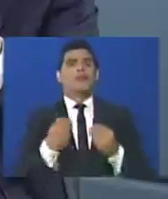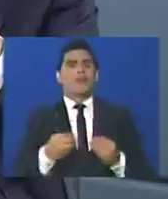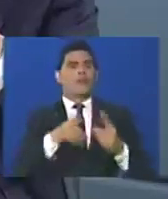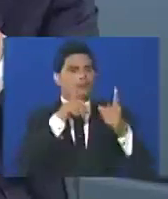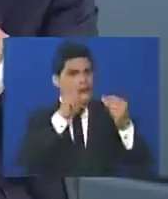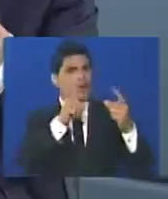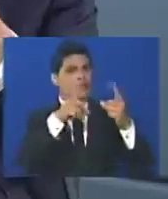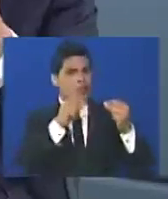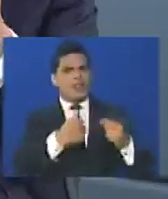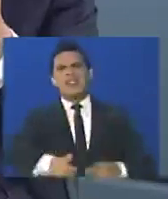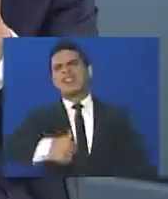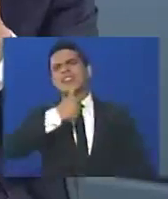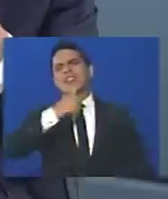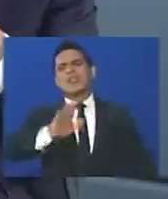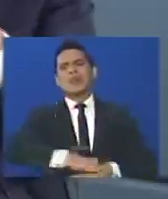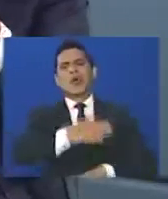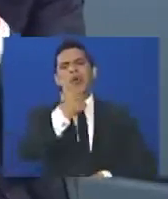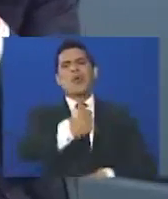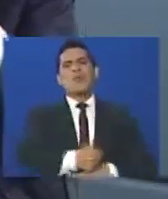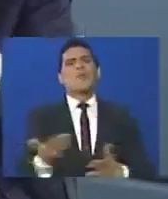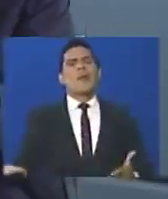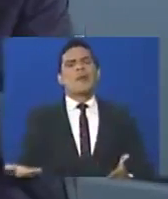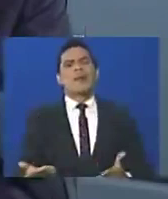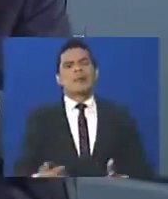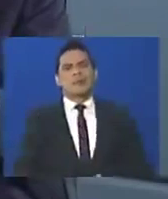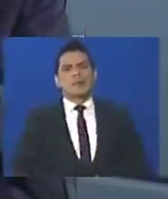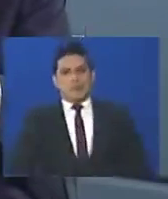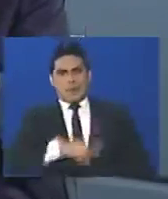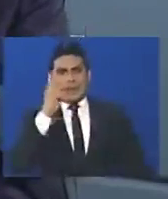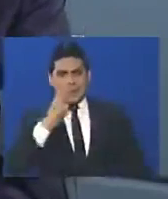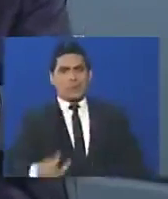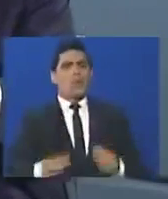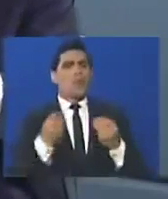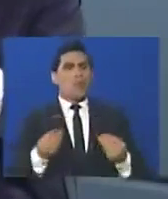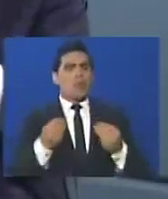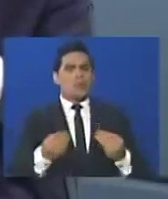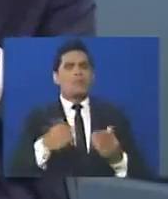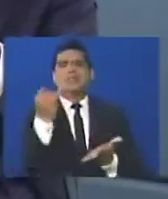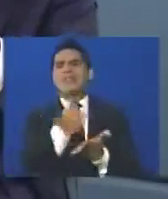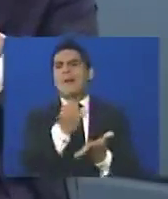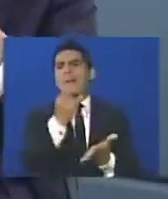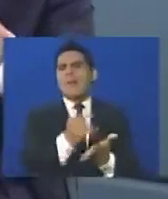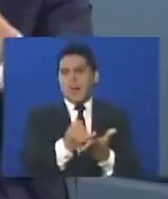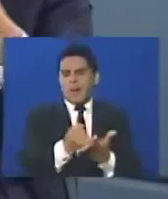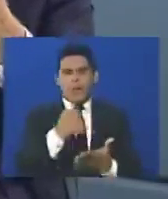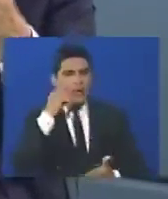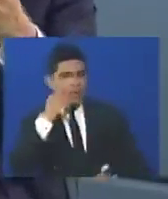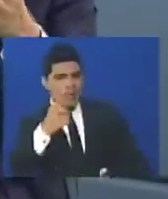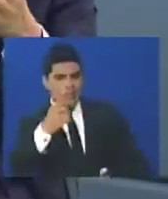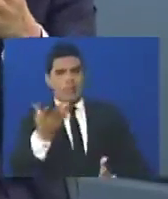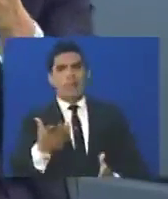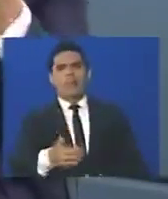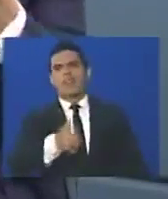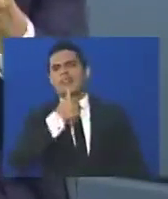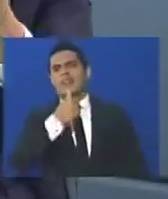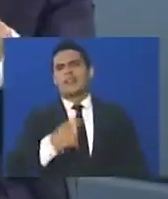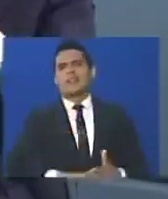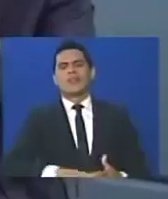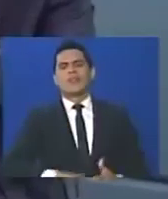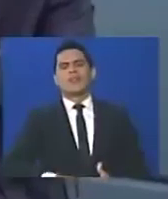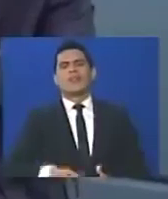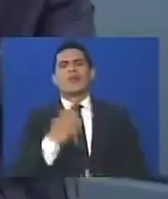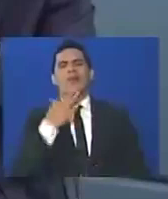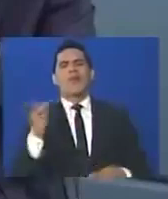documentado quiénes fueron los extradocumentados, sobredocumentados, quiénes fueron los funcionarios del SEBIN que